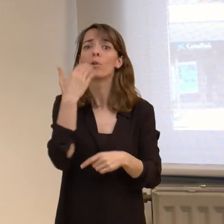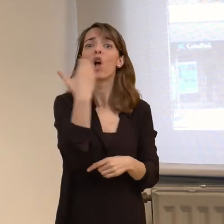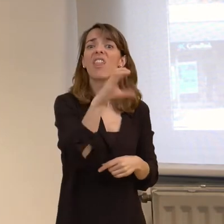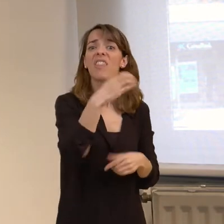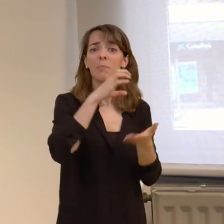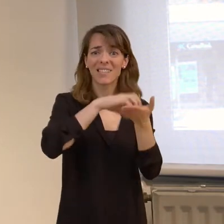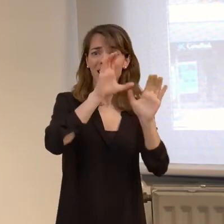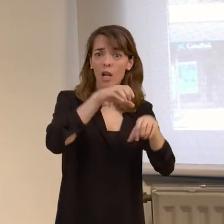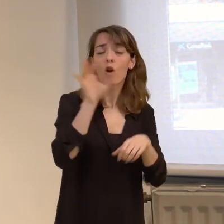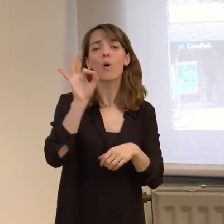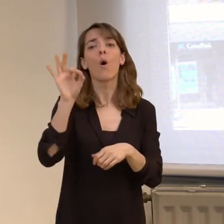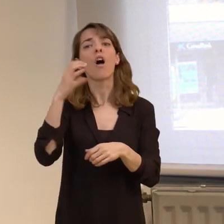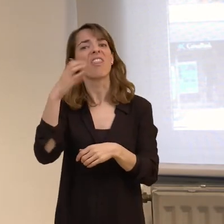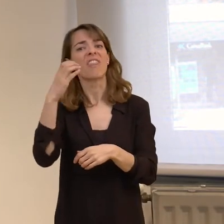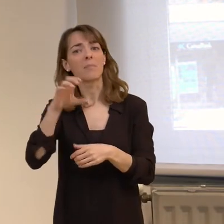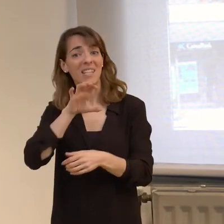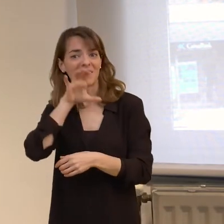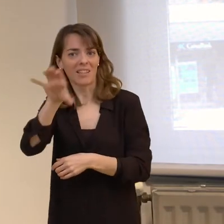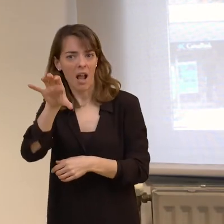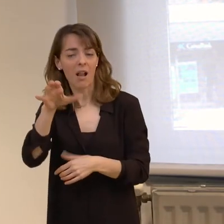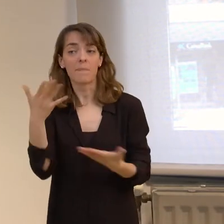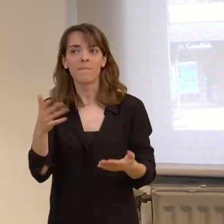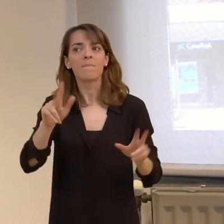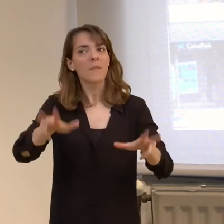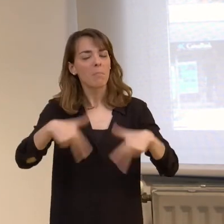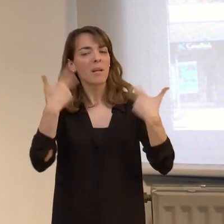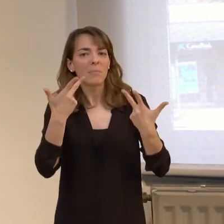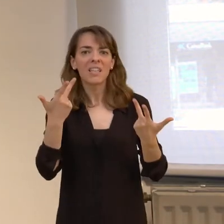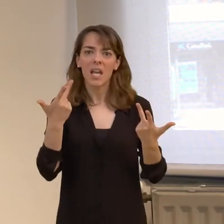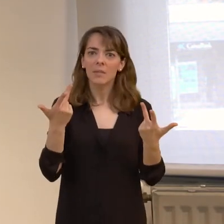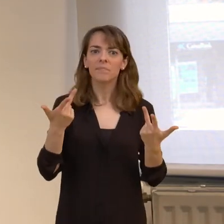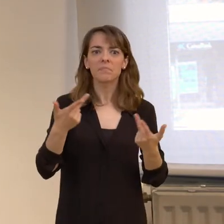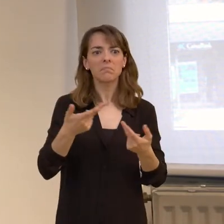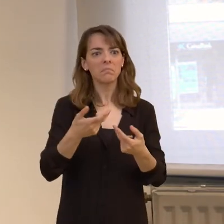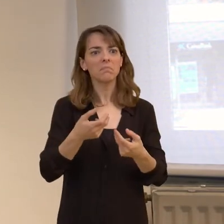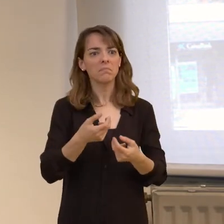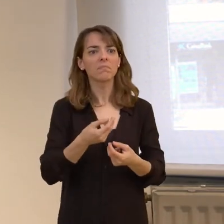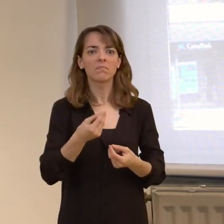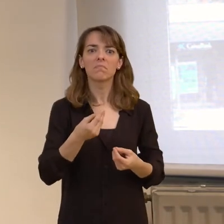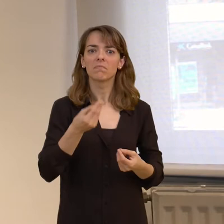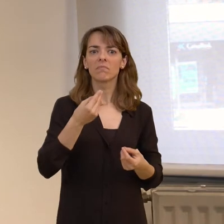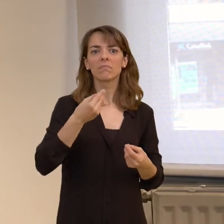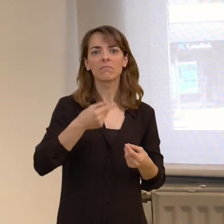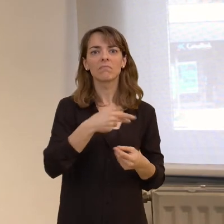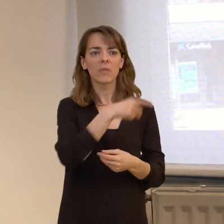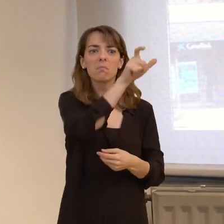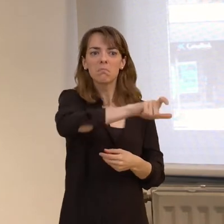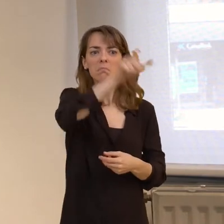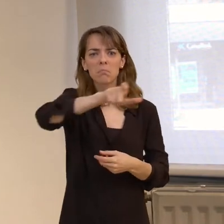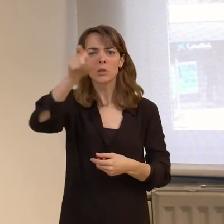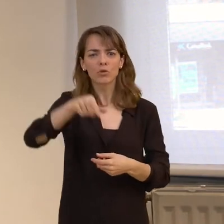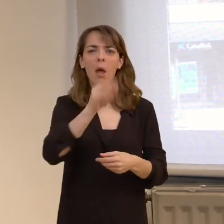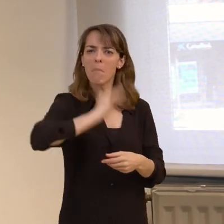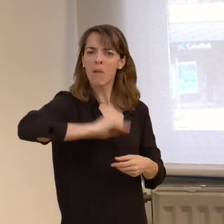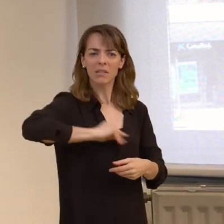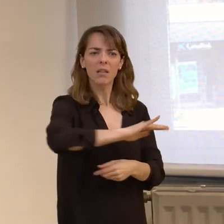Castilla y León o el CERMI Estatal, lo que nos permite es tener un laboratorio muy amplio de personas que nos permiten saber